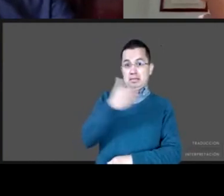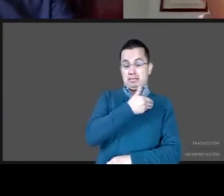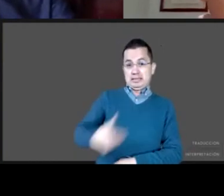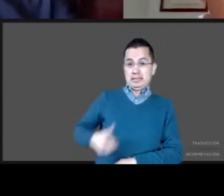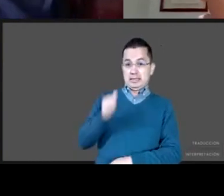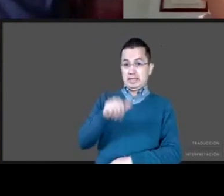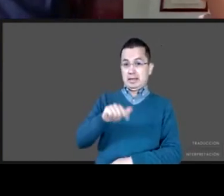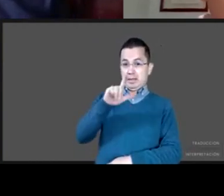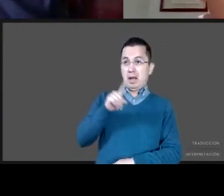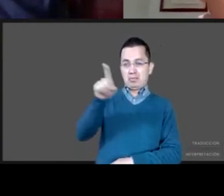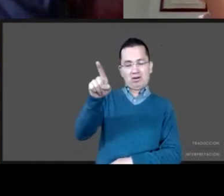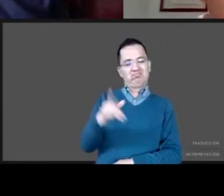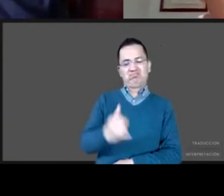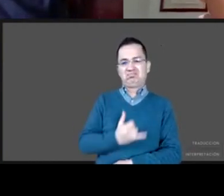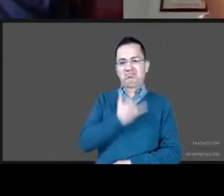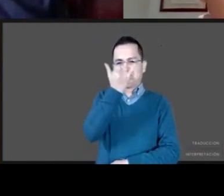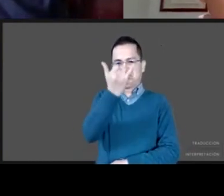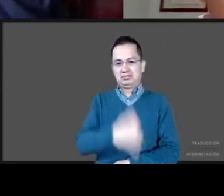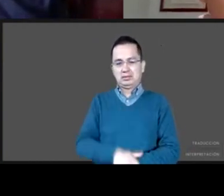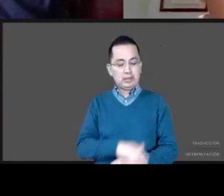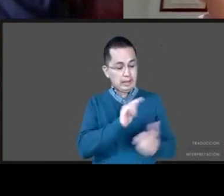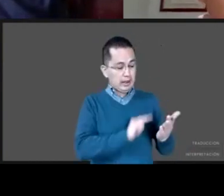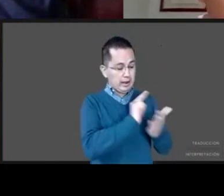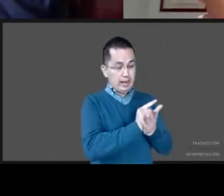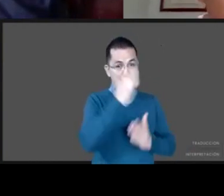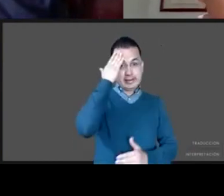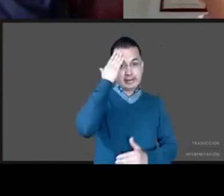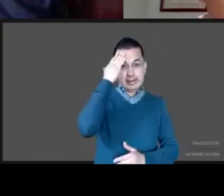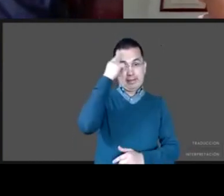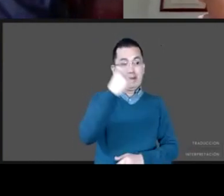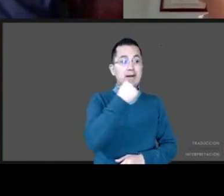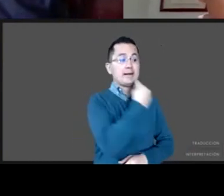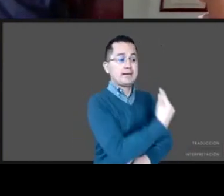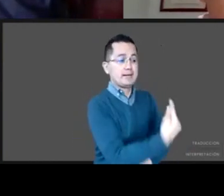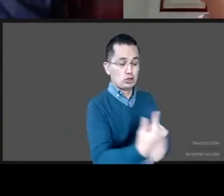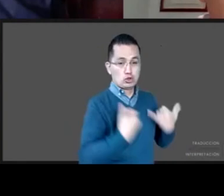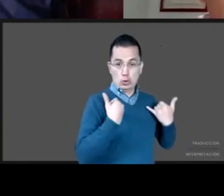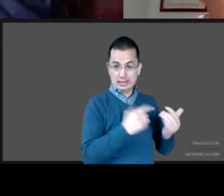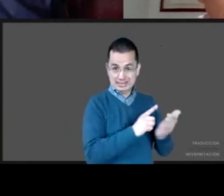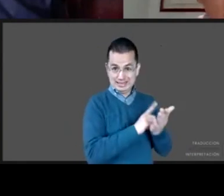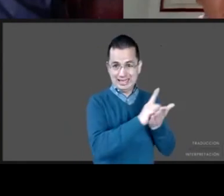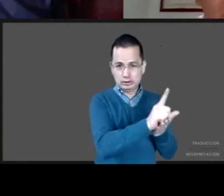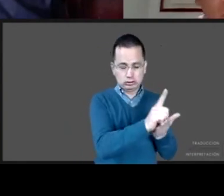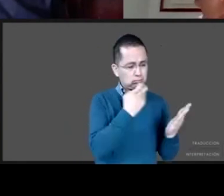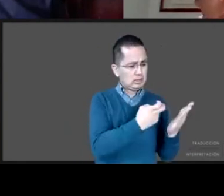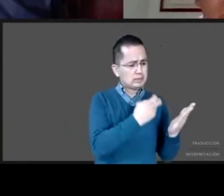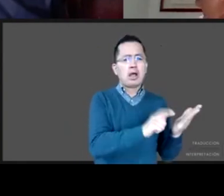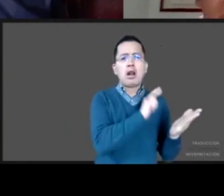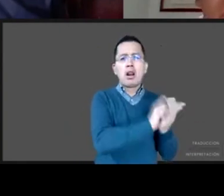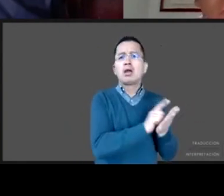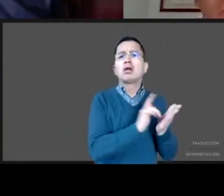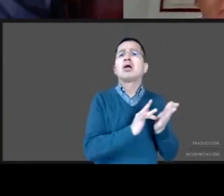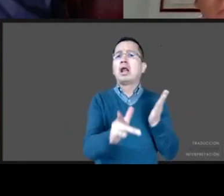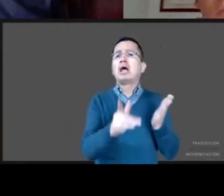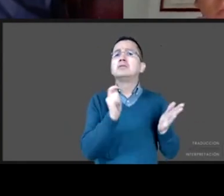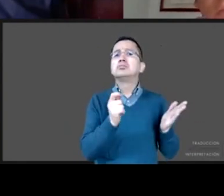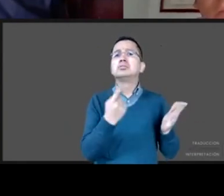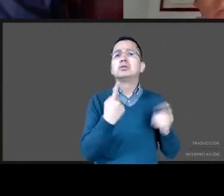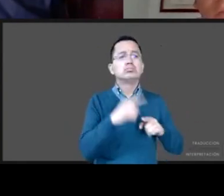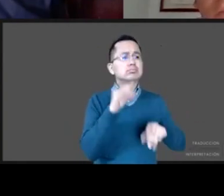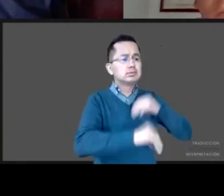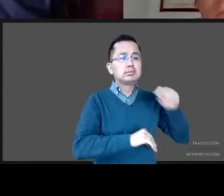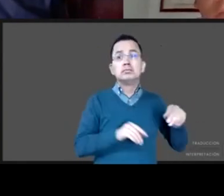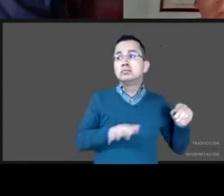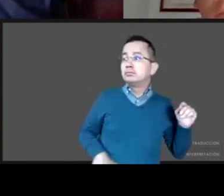Ley General de Derechos de Niñas, Niñas y Adolescentes es producto de una gran movilización de organizaciones sociales. No